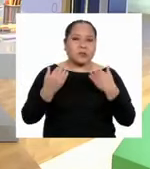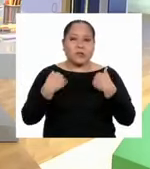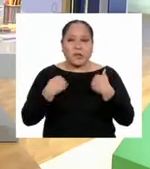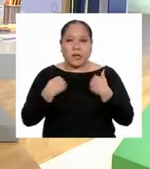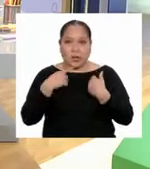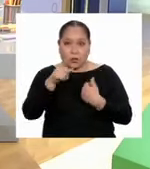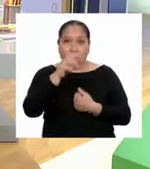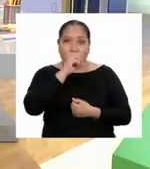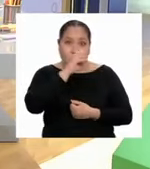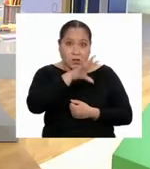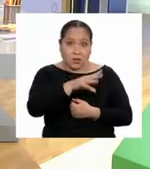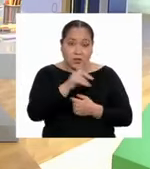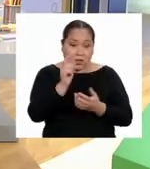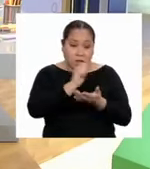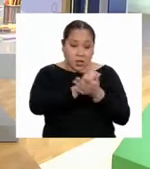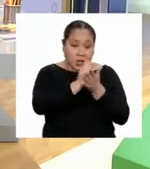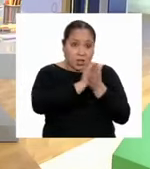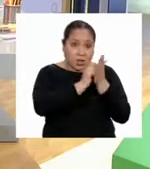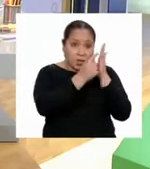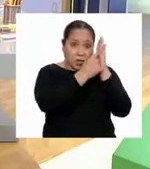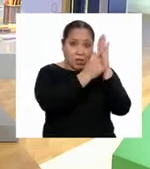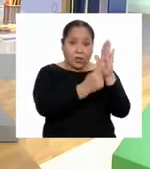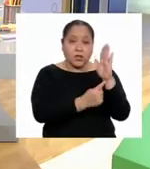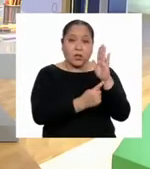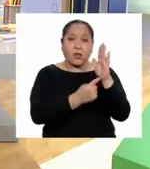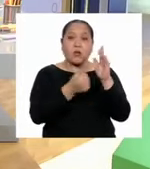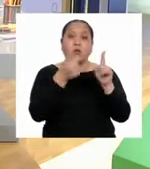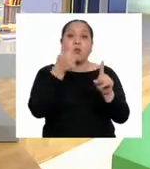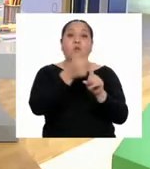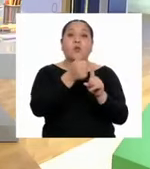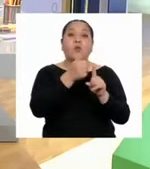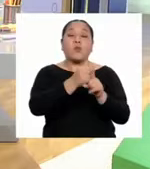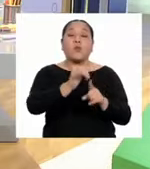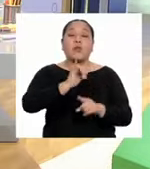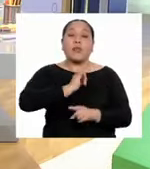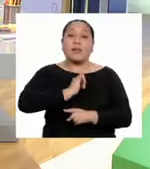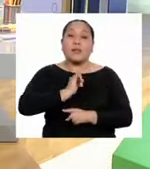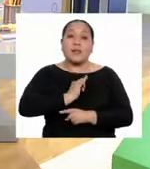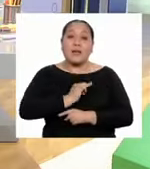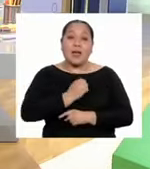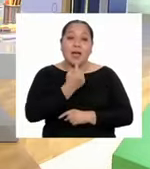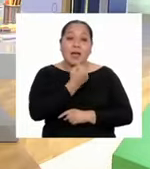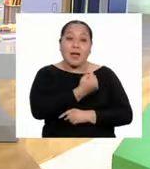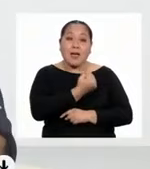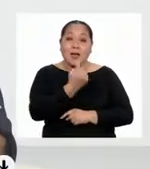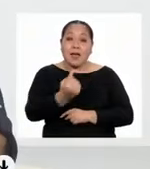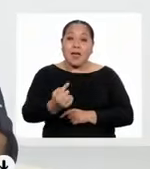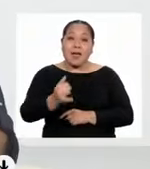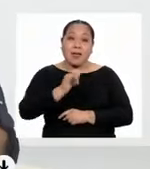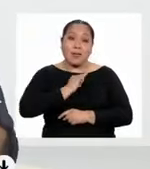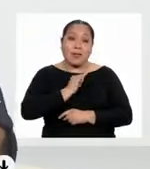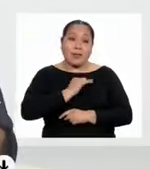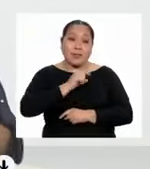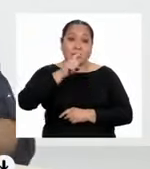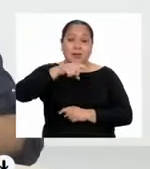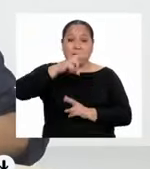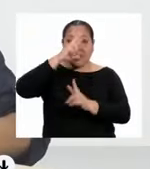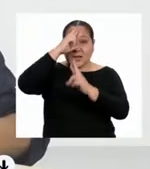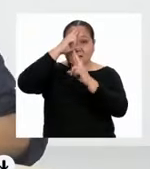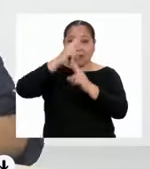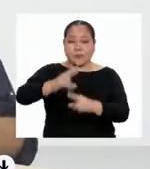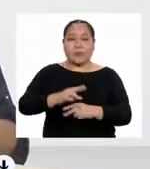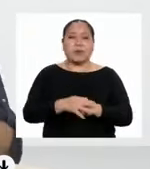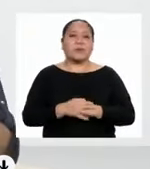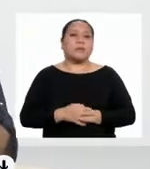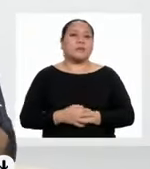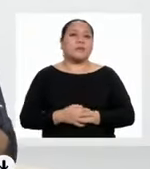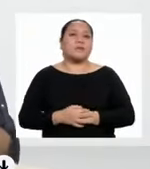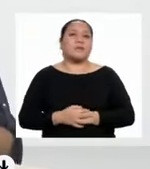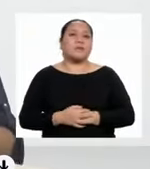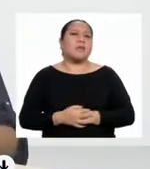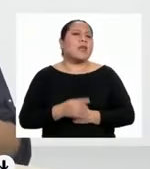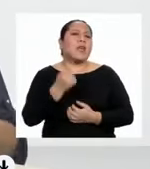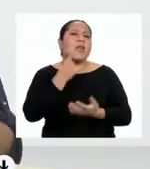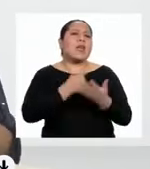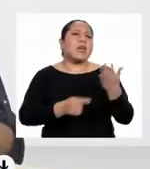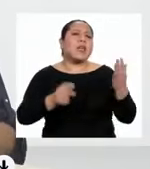tiene, como dice el texto, una identidad. Y cada identidad se debe respetar. ¿En qué consiste